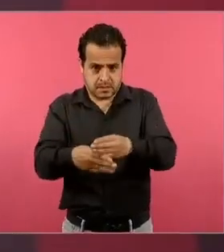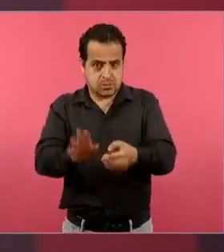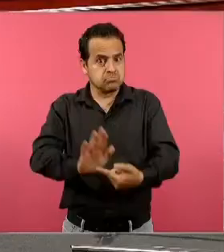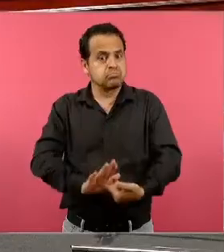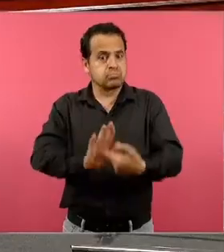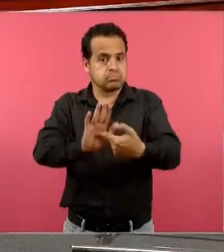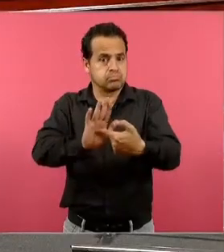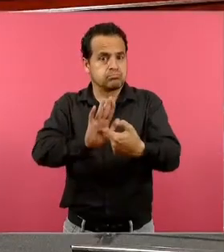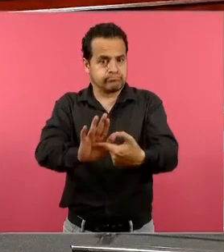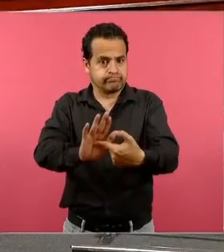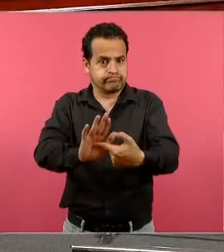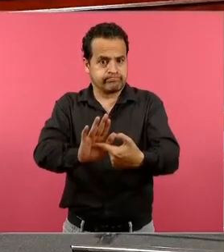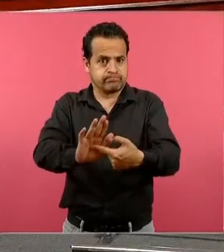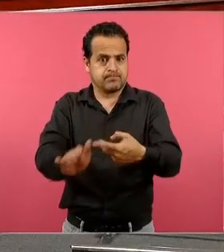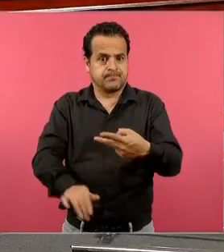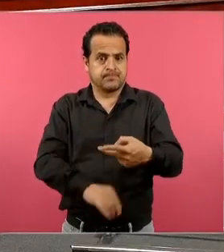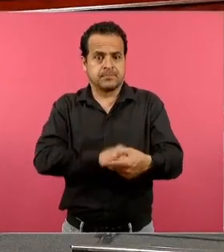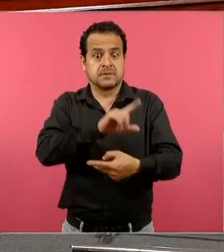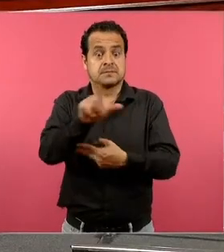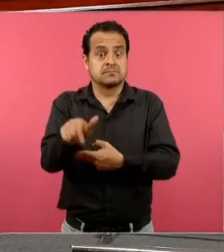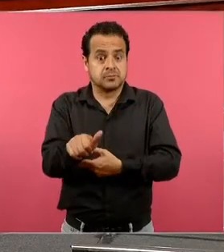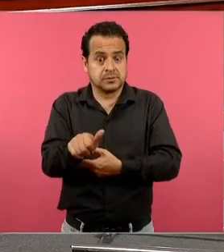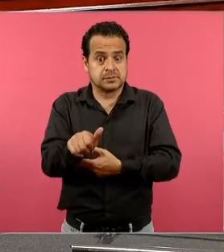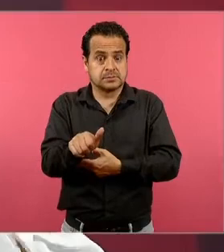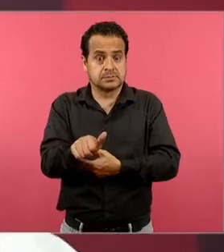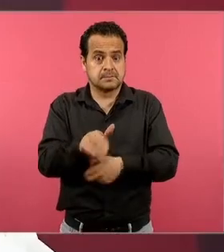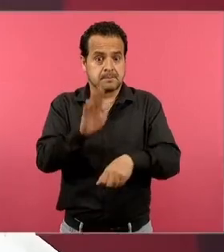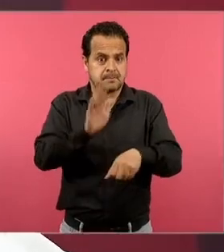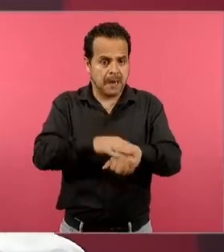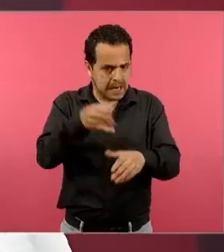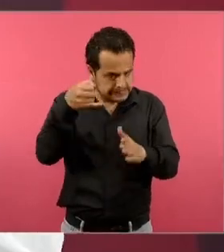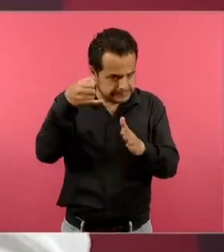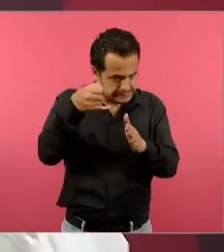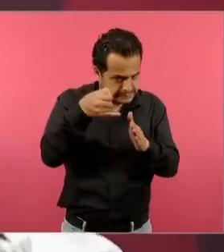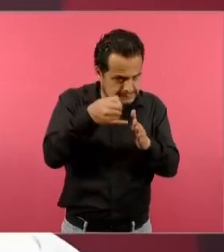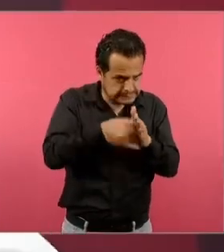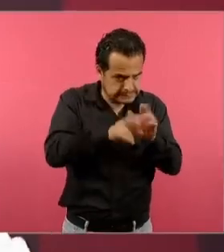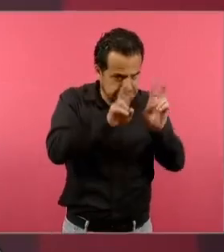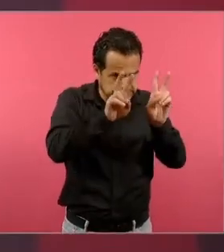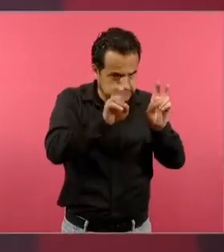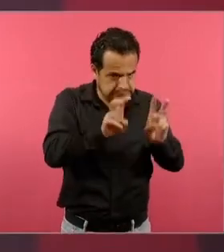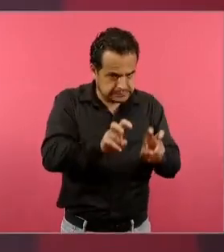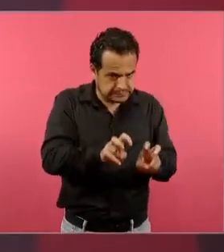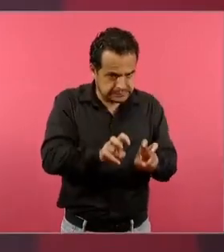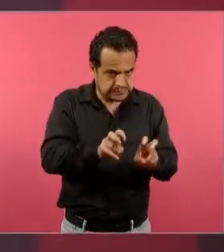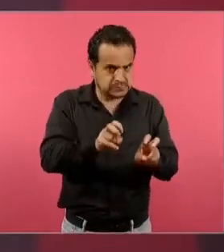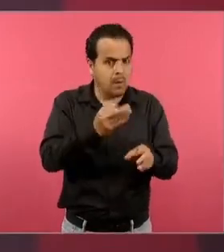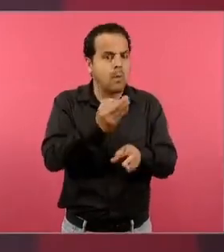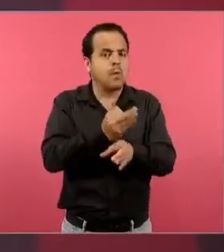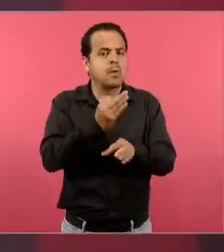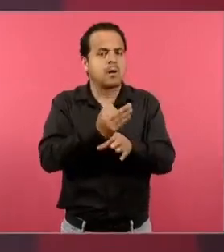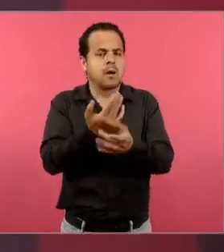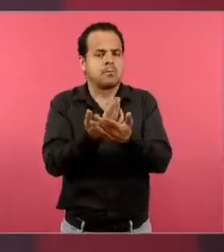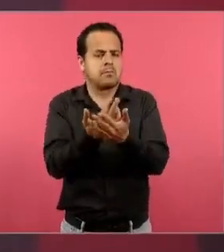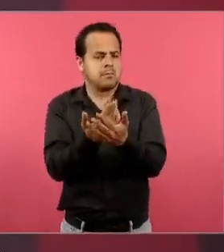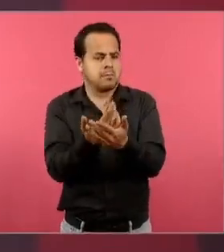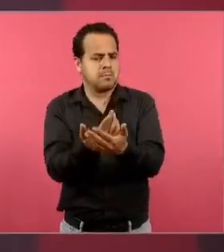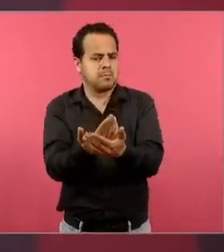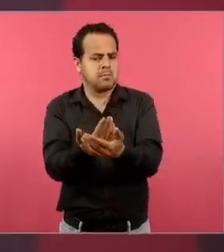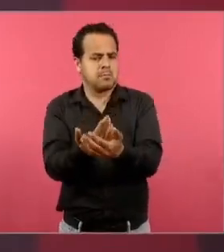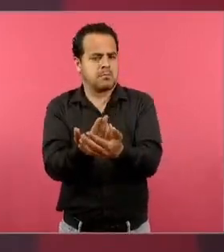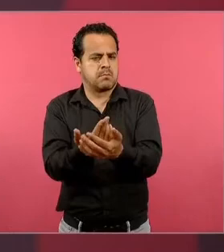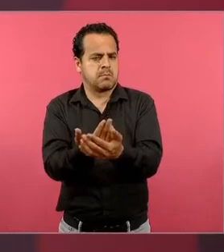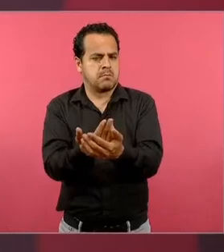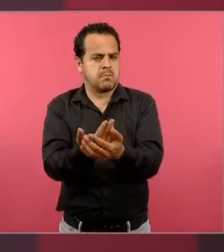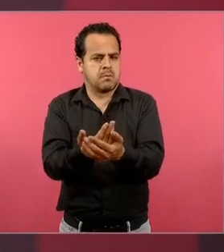permítanos terminar cuarto, quinto, sexto grado, qué es lo que estamos viendo. Y a lo mejor el jueves es un buen momento